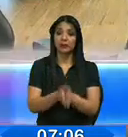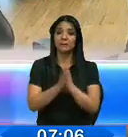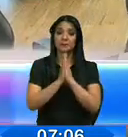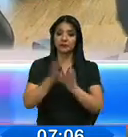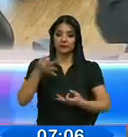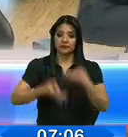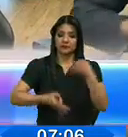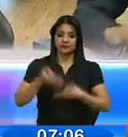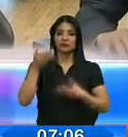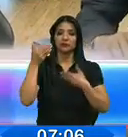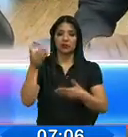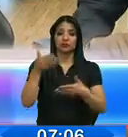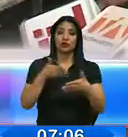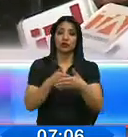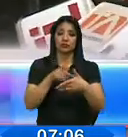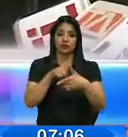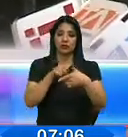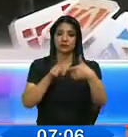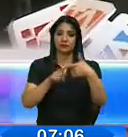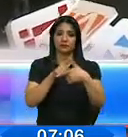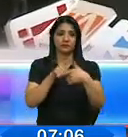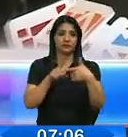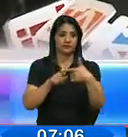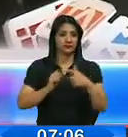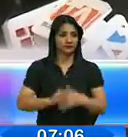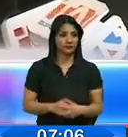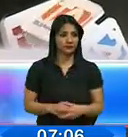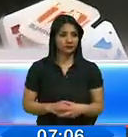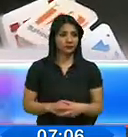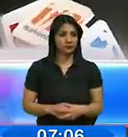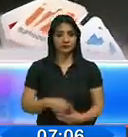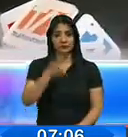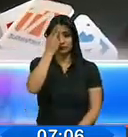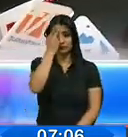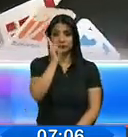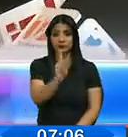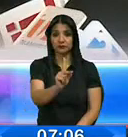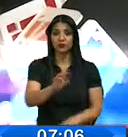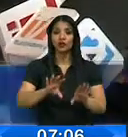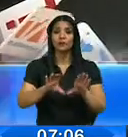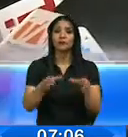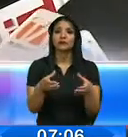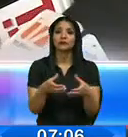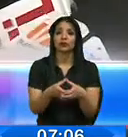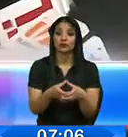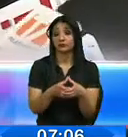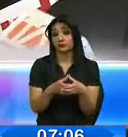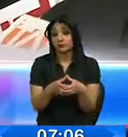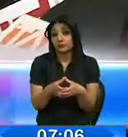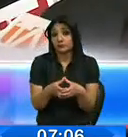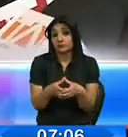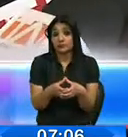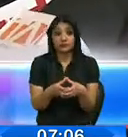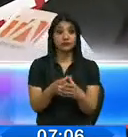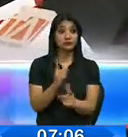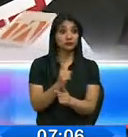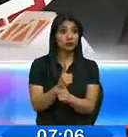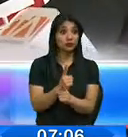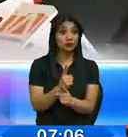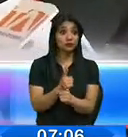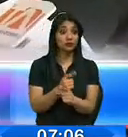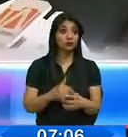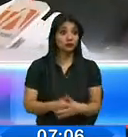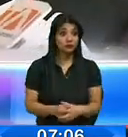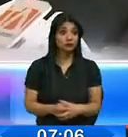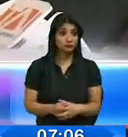político en contra de estas autoridades. Tomemos en consideración que es una resolución de la comisión y, por tanto, aquello